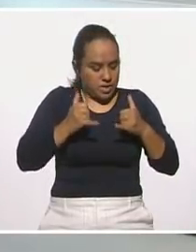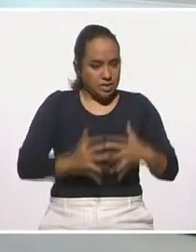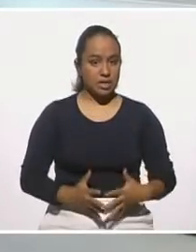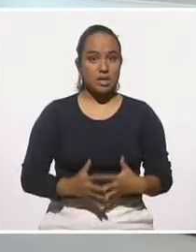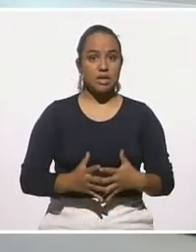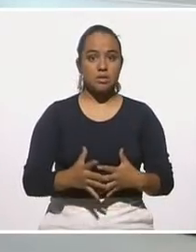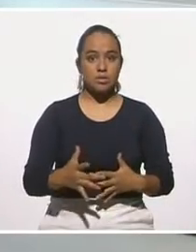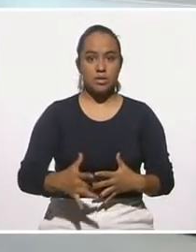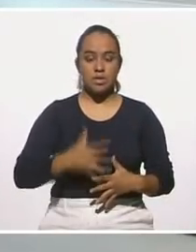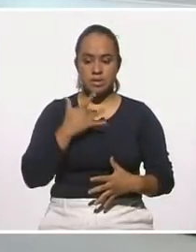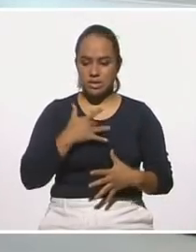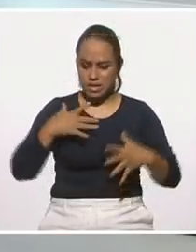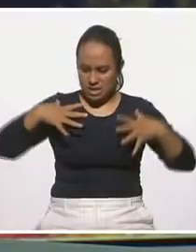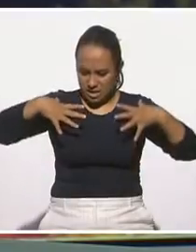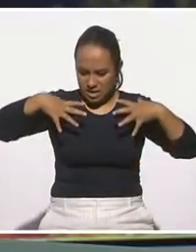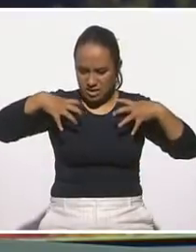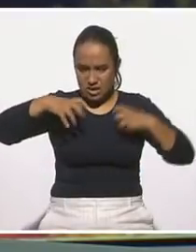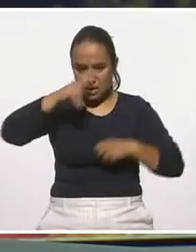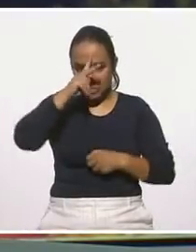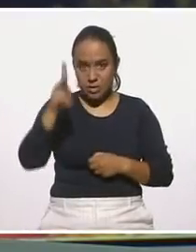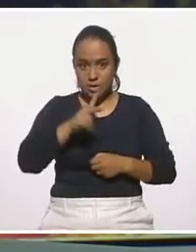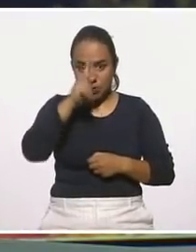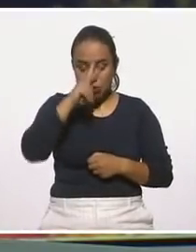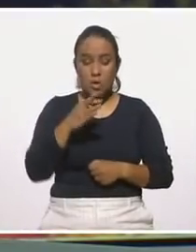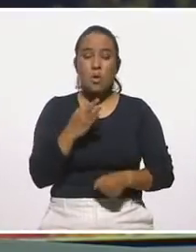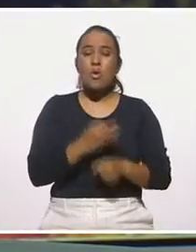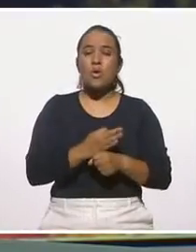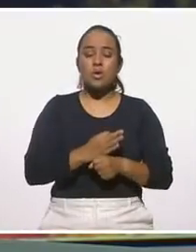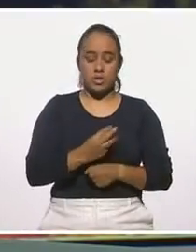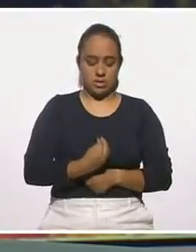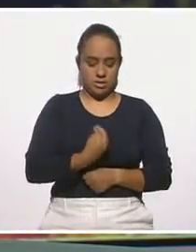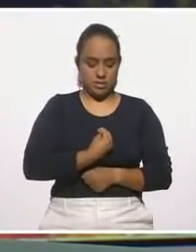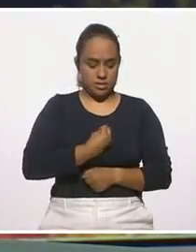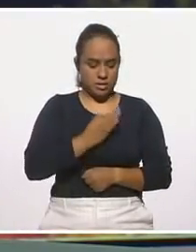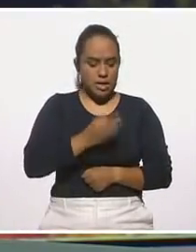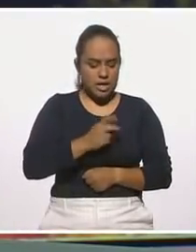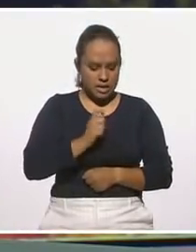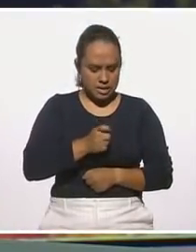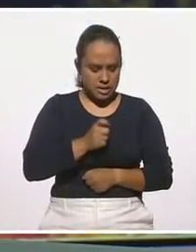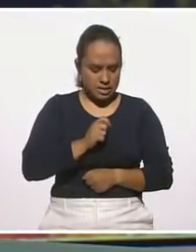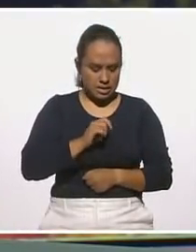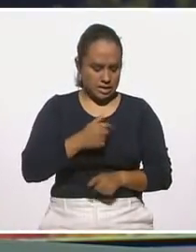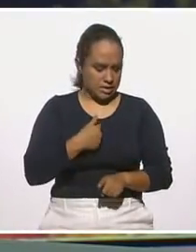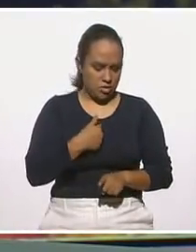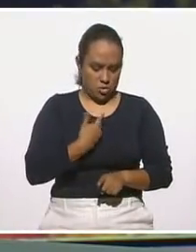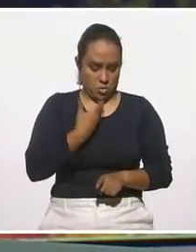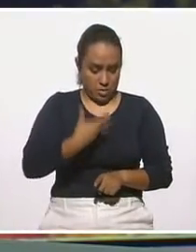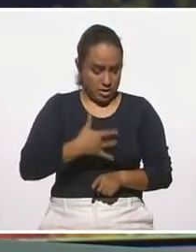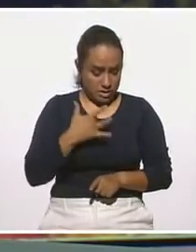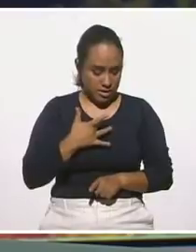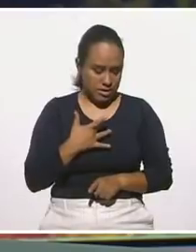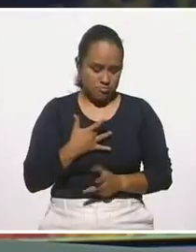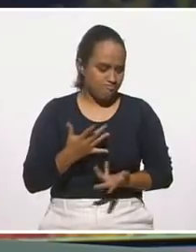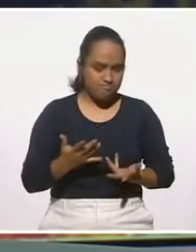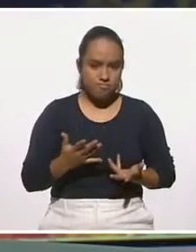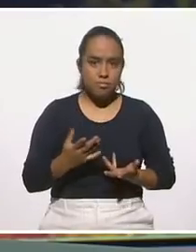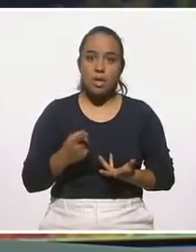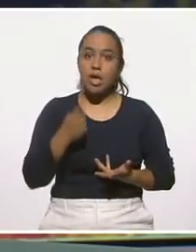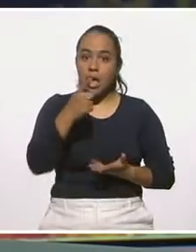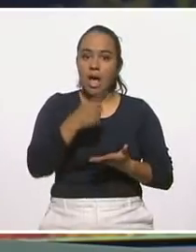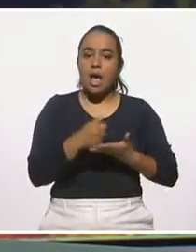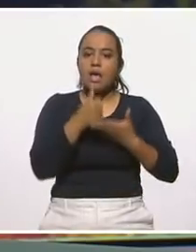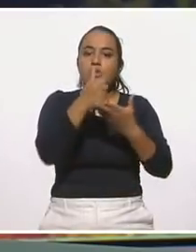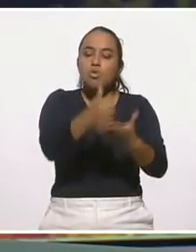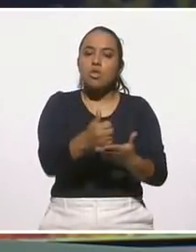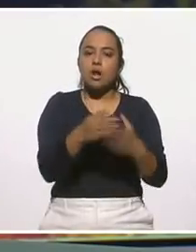diferentes elementos de estrés. A veces parte de la resiliencia es ser amable contigo y decir, sí, no la estás pasando bien. Claro. Vamos a ayudarte, vamos a